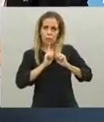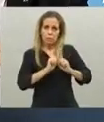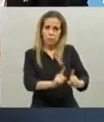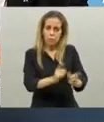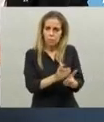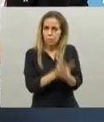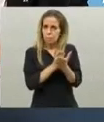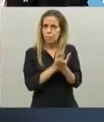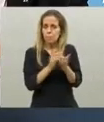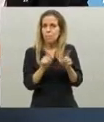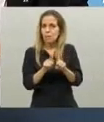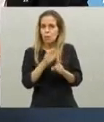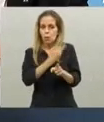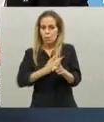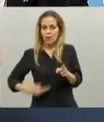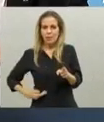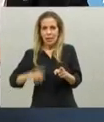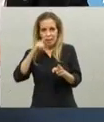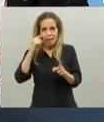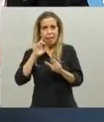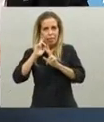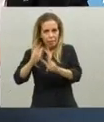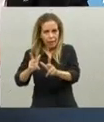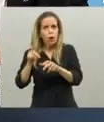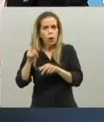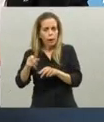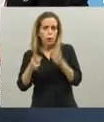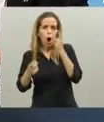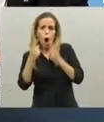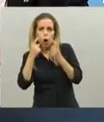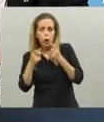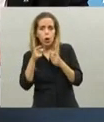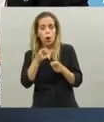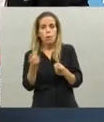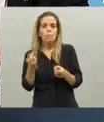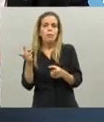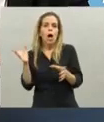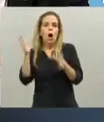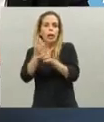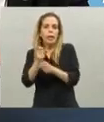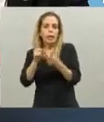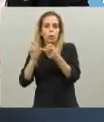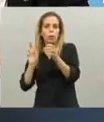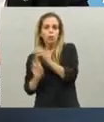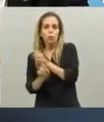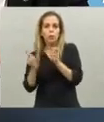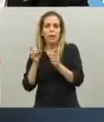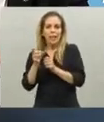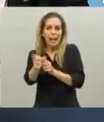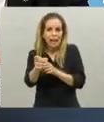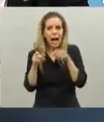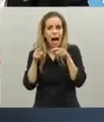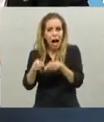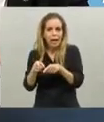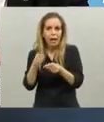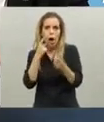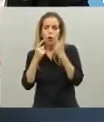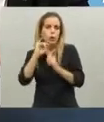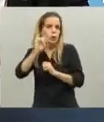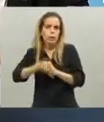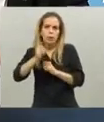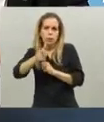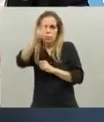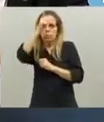trabajar en lo que ya dijo el Presidente que es fortalecer los controles en el transporte público. O el transporte público solo para los